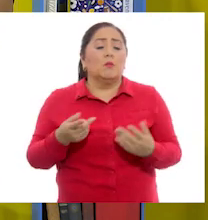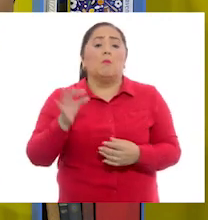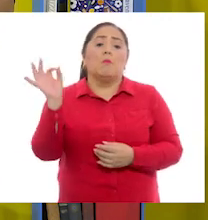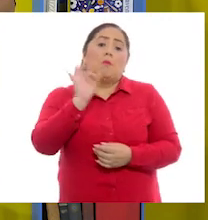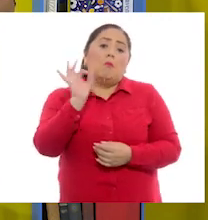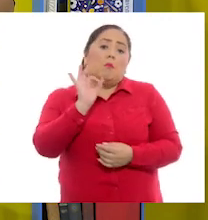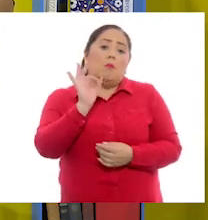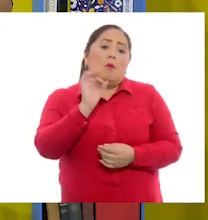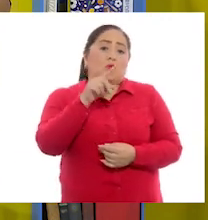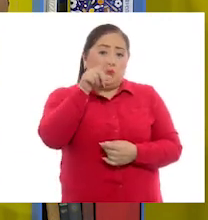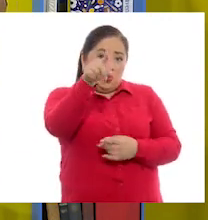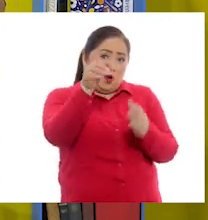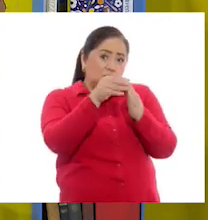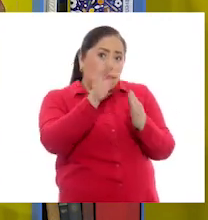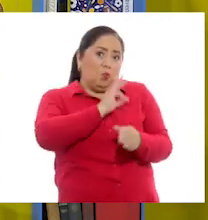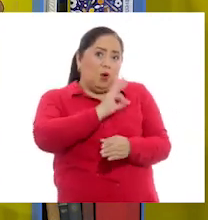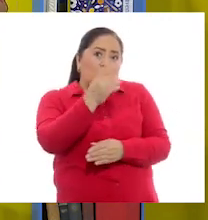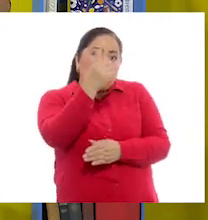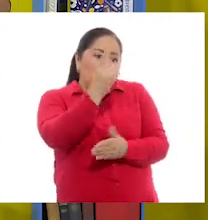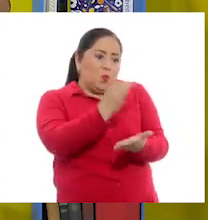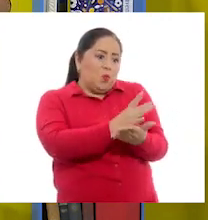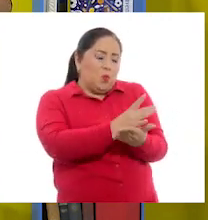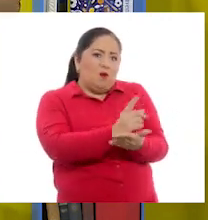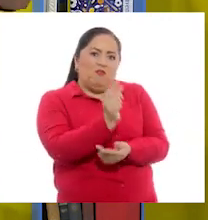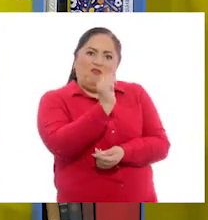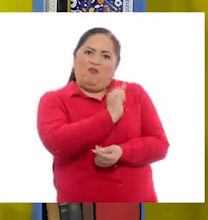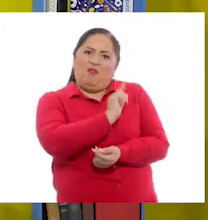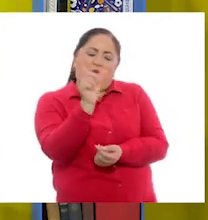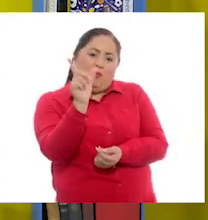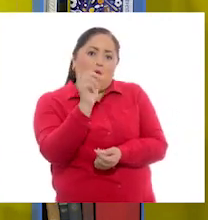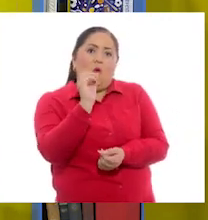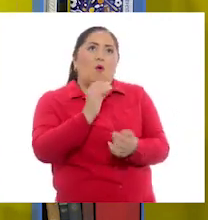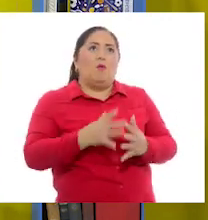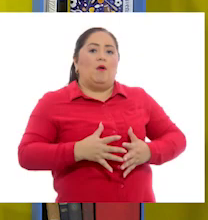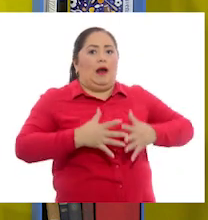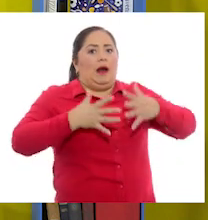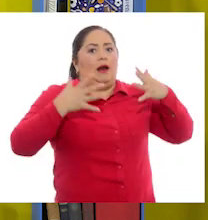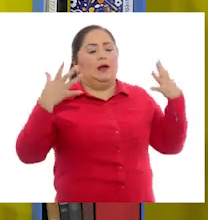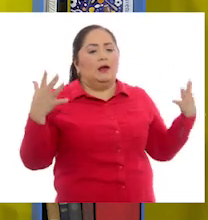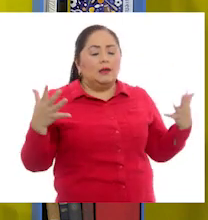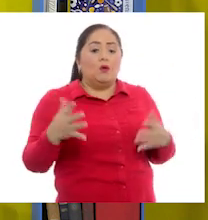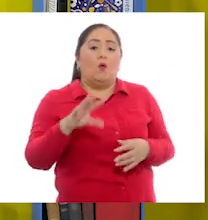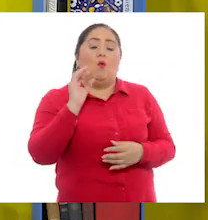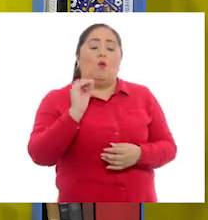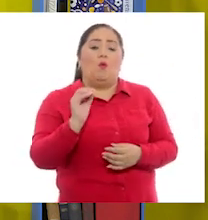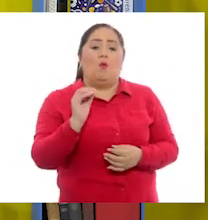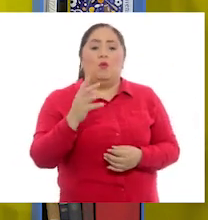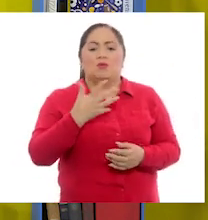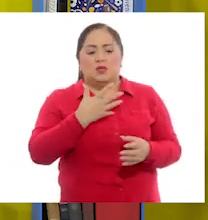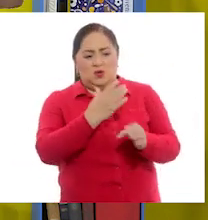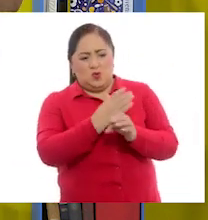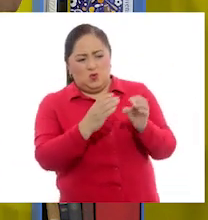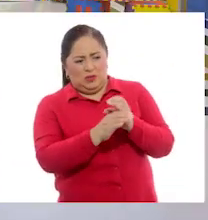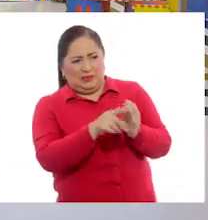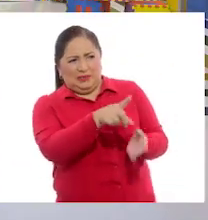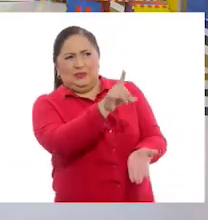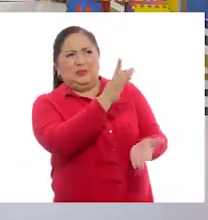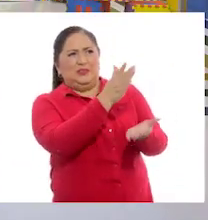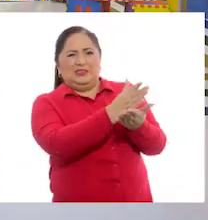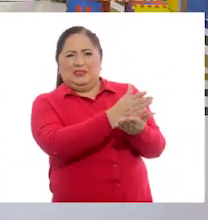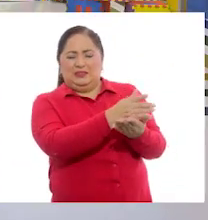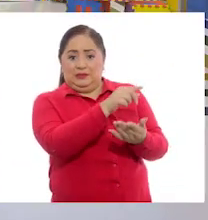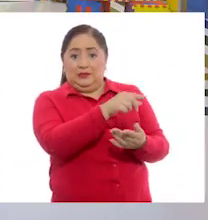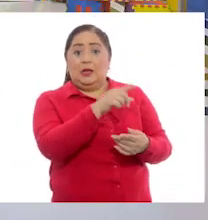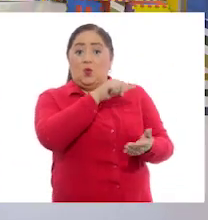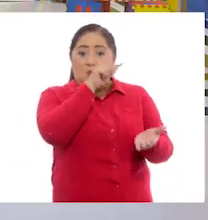lo mejor hay una tienda en particular que es muy famosa o que es muy grande o que tiene alguna cosa muy particular. Los